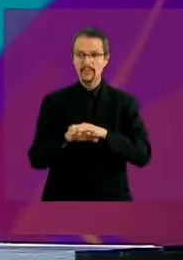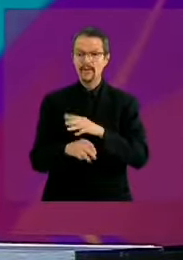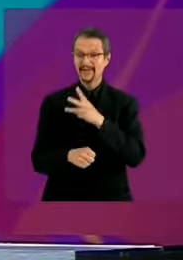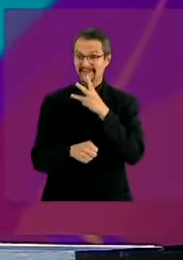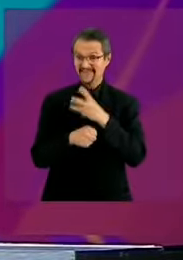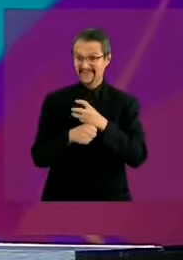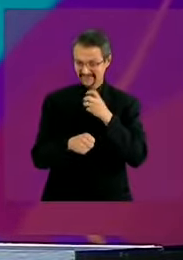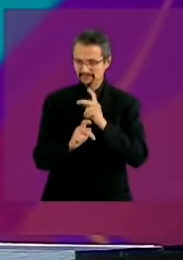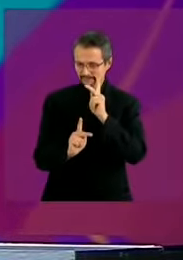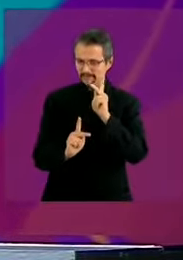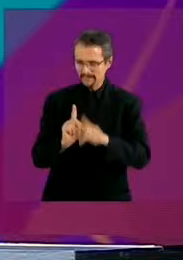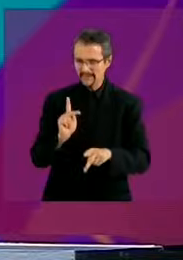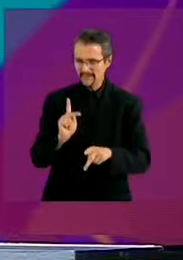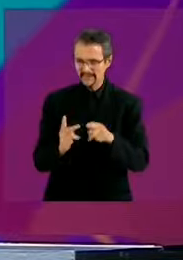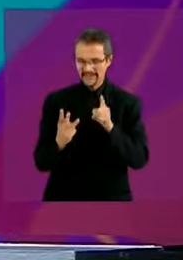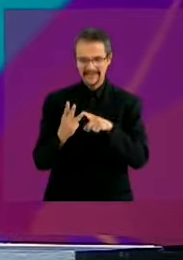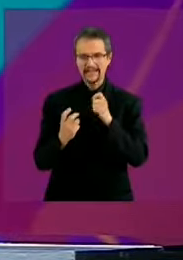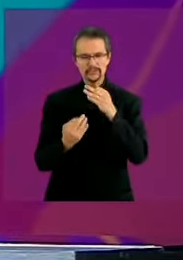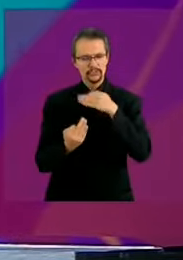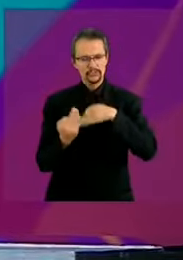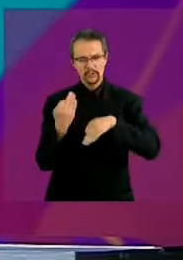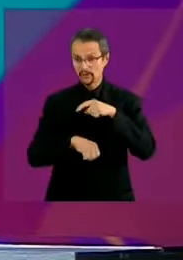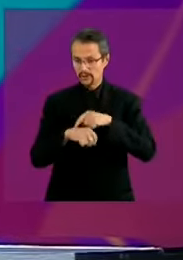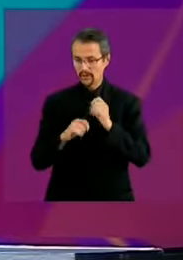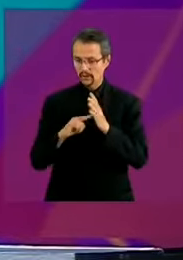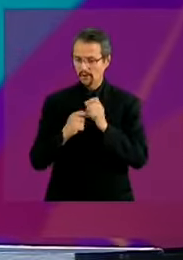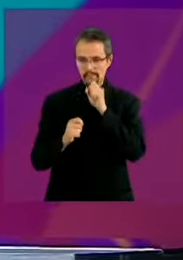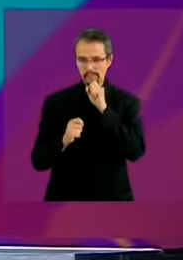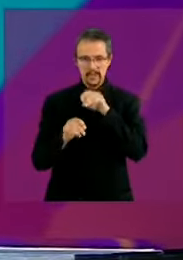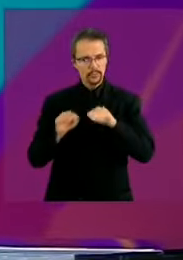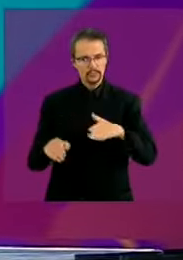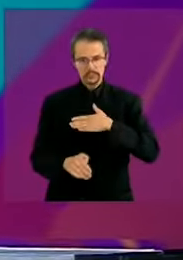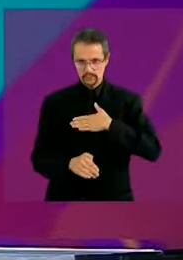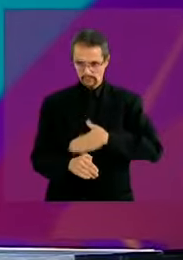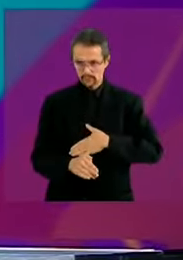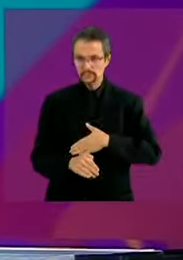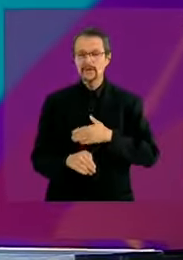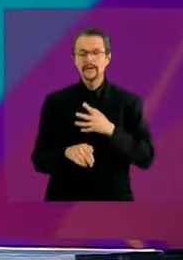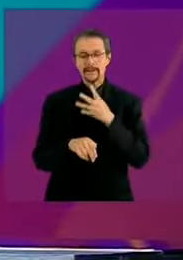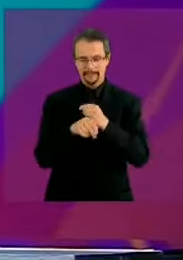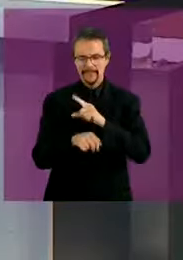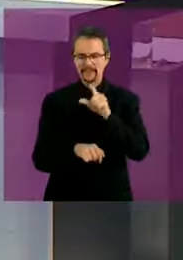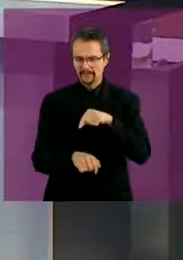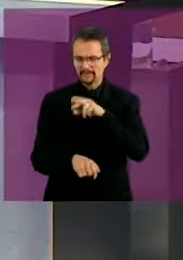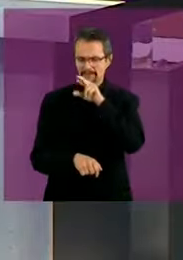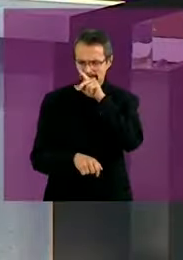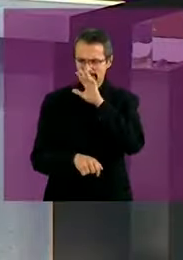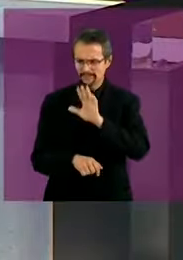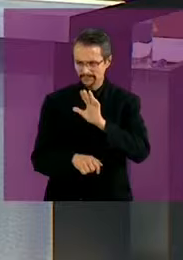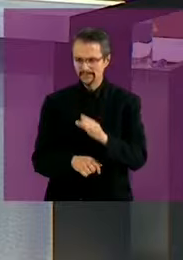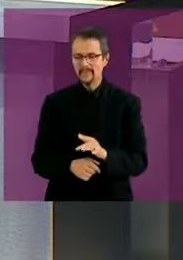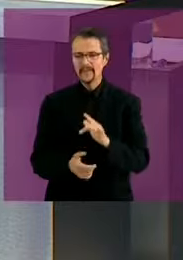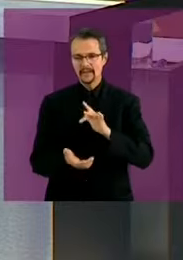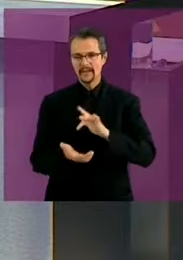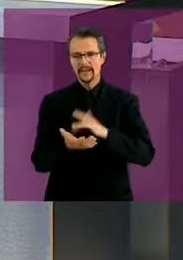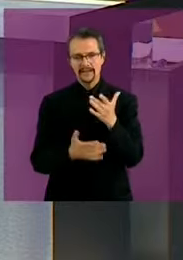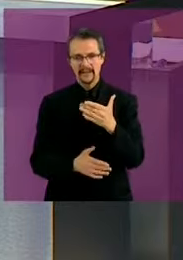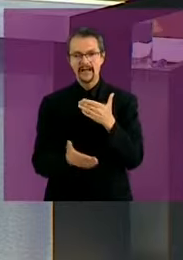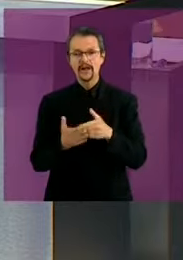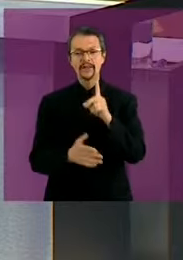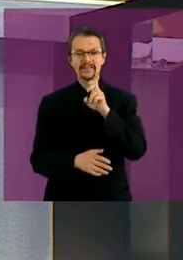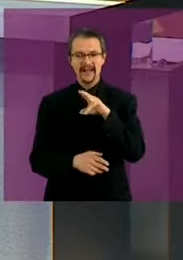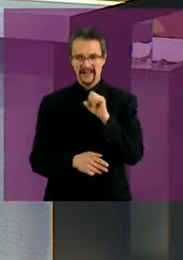para que estén todos exactamente a la par si es que algo no está siendo a la par. Adelante. Gracias. Denise, vamos con